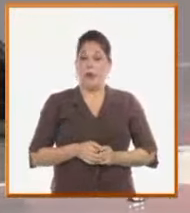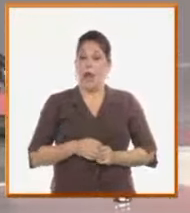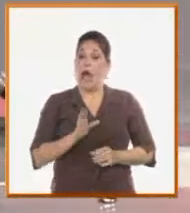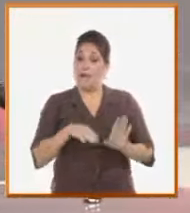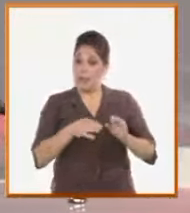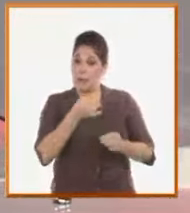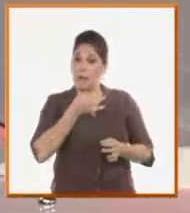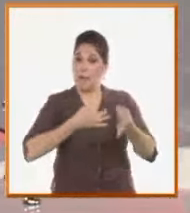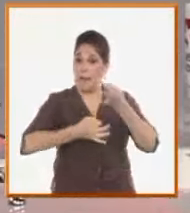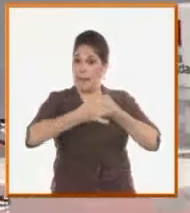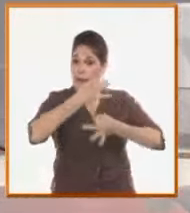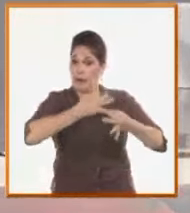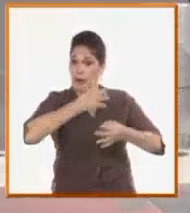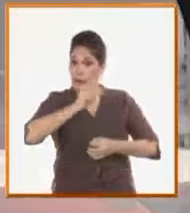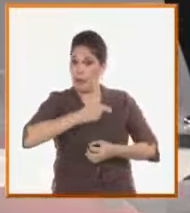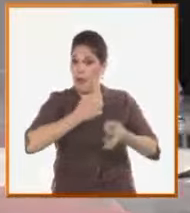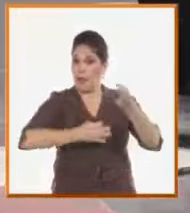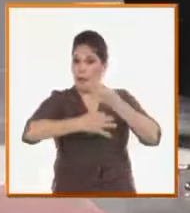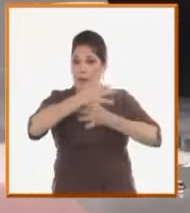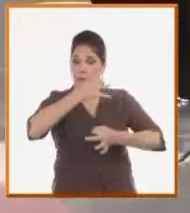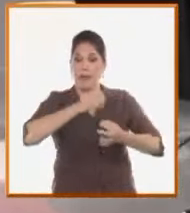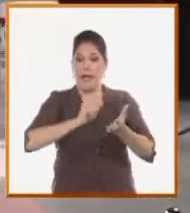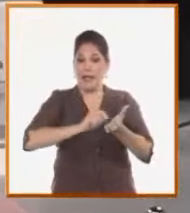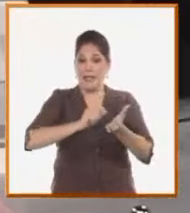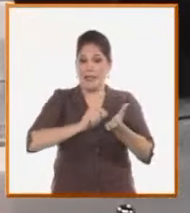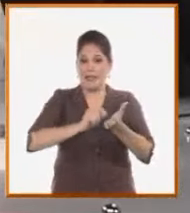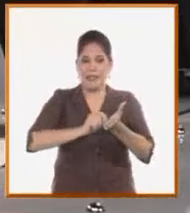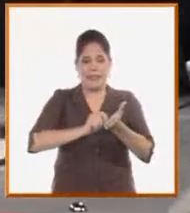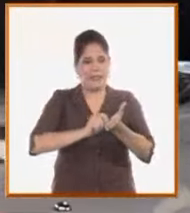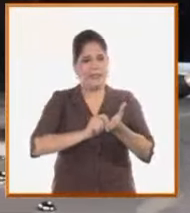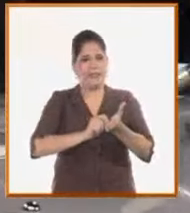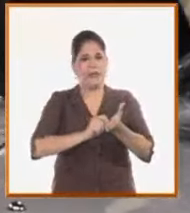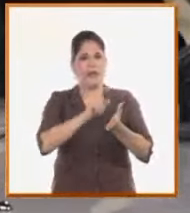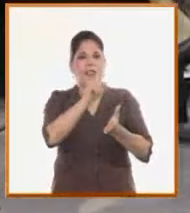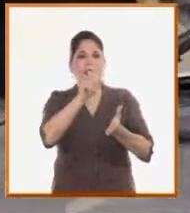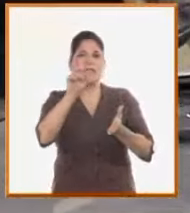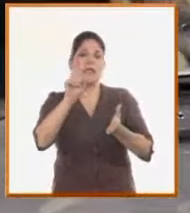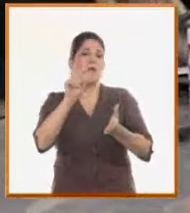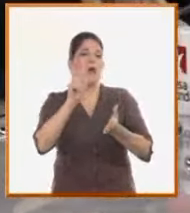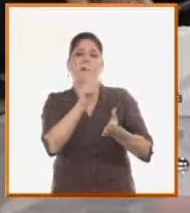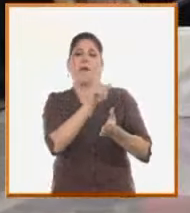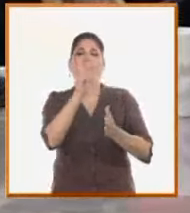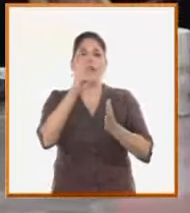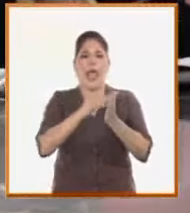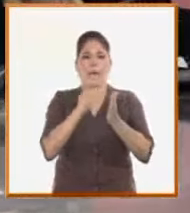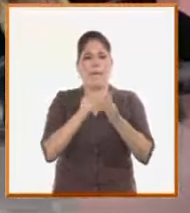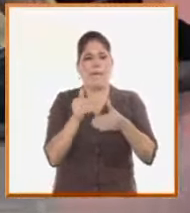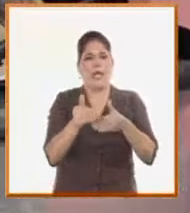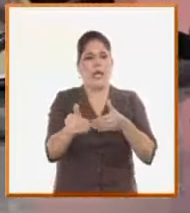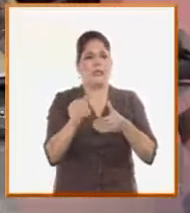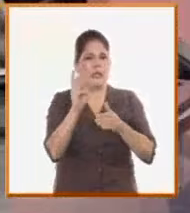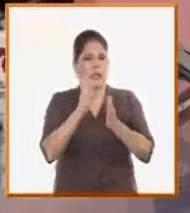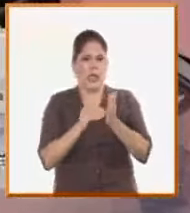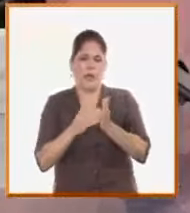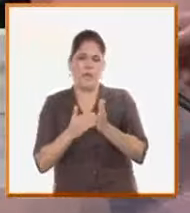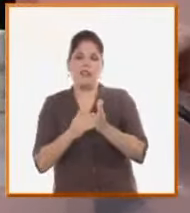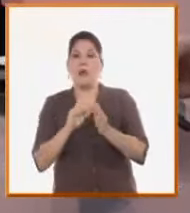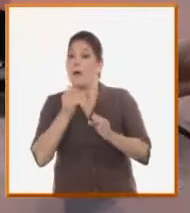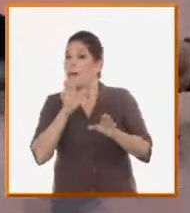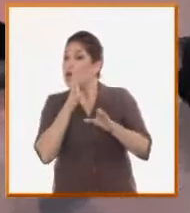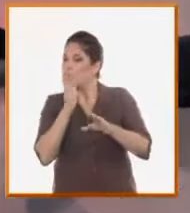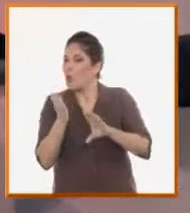que la cita se la están dando a los ciento y pico de día, a los doscientos y pico de día. Realmente